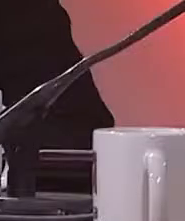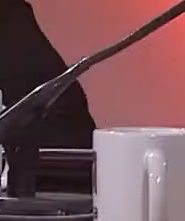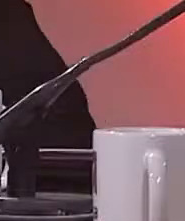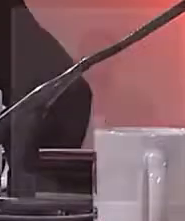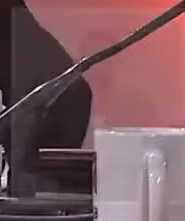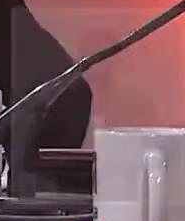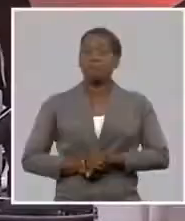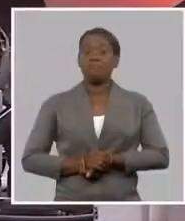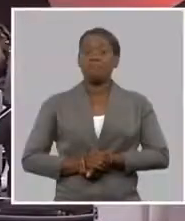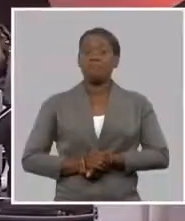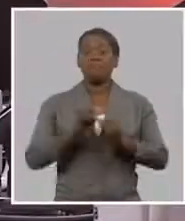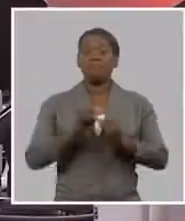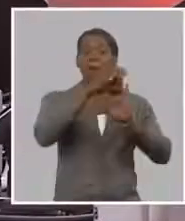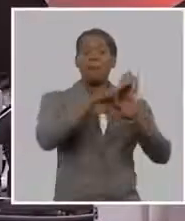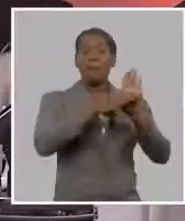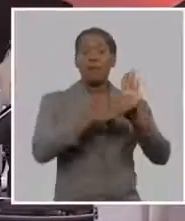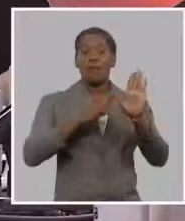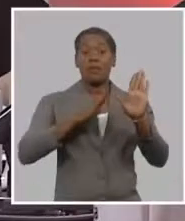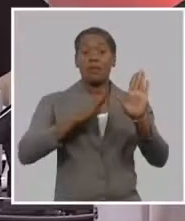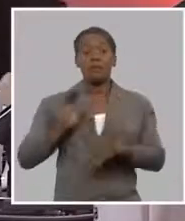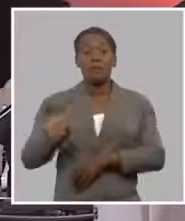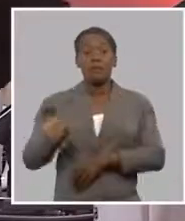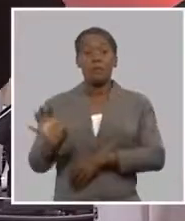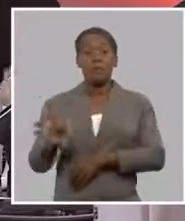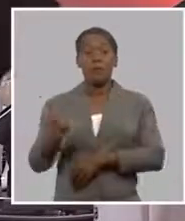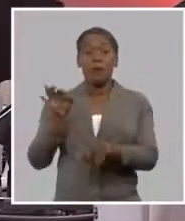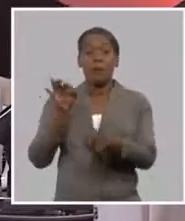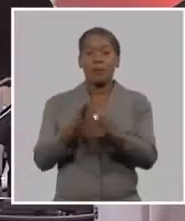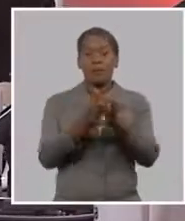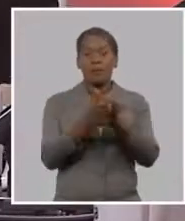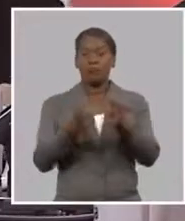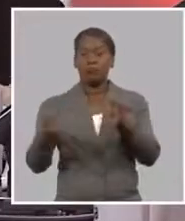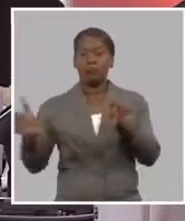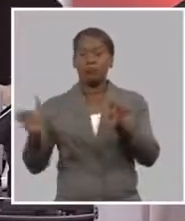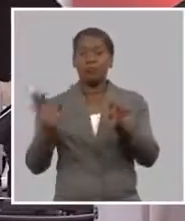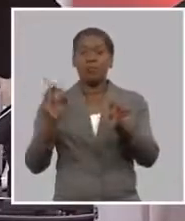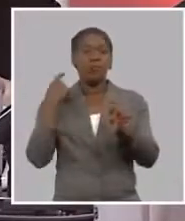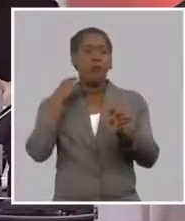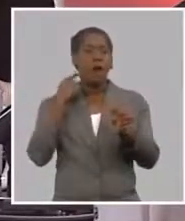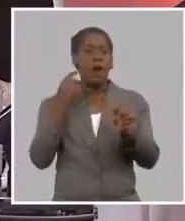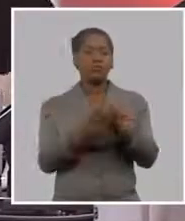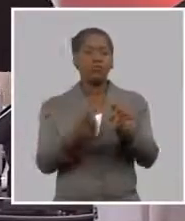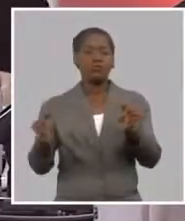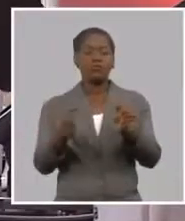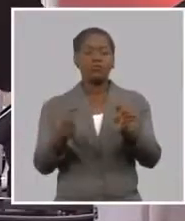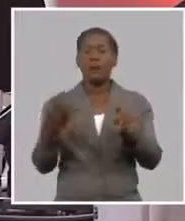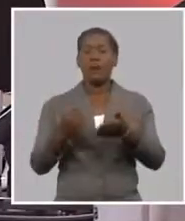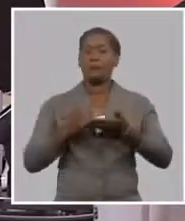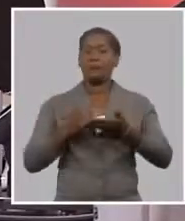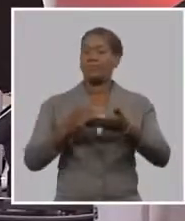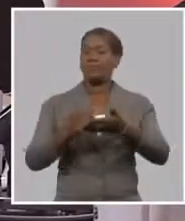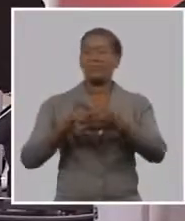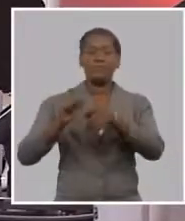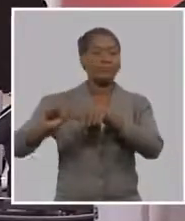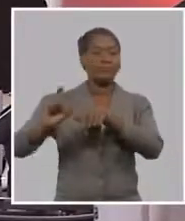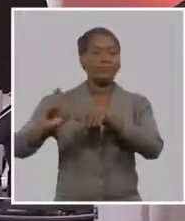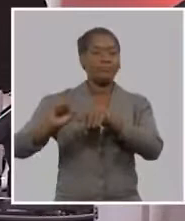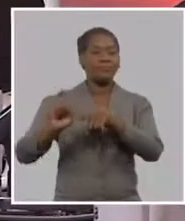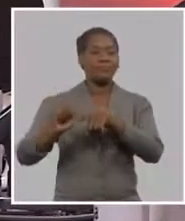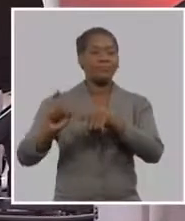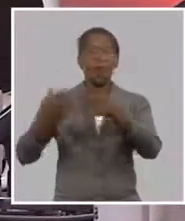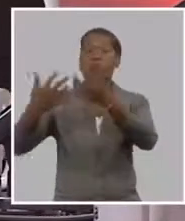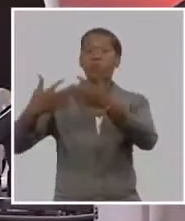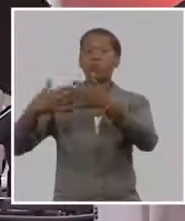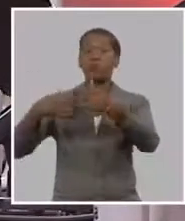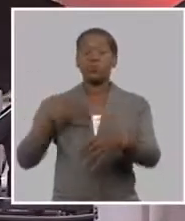Bueno, esa es una de las medidas que el BANDEC ha implementado a lo largo de estos últimos tiempos para poder estimular también la producción agropecuaria. Pero hay